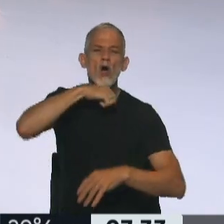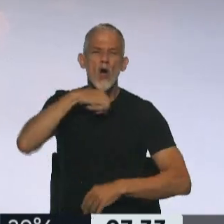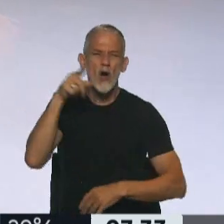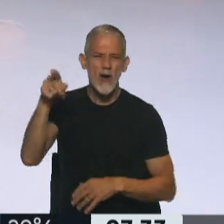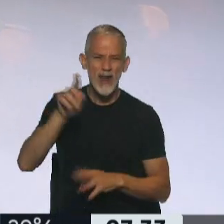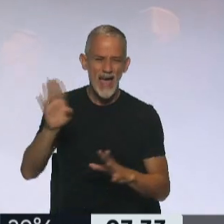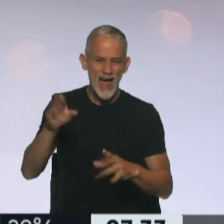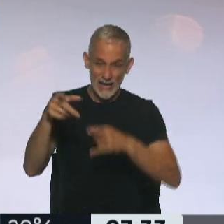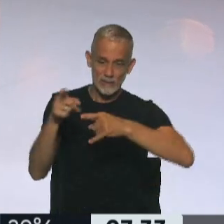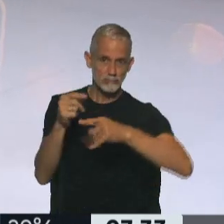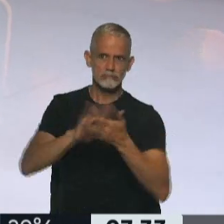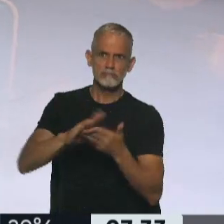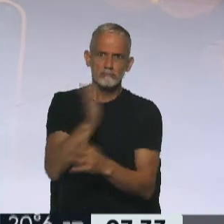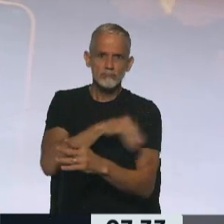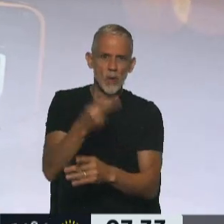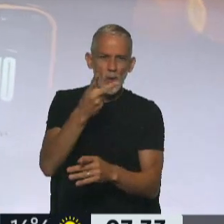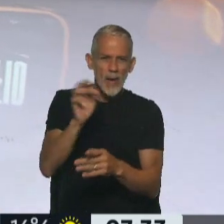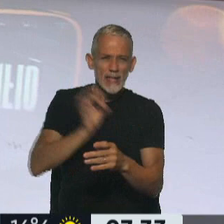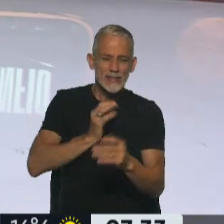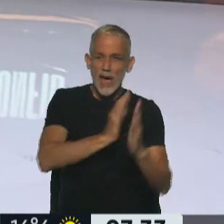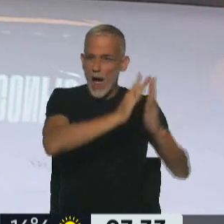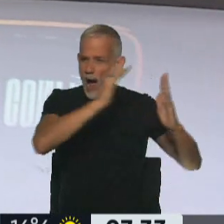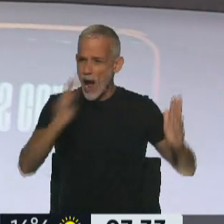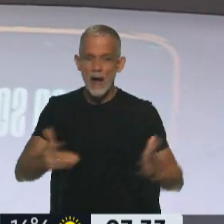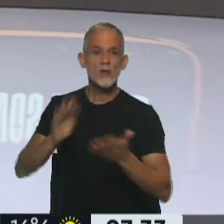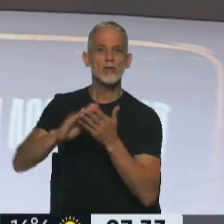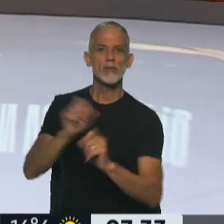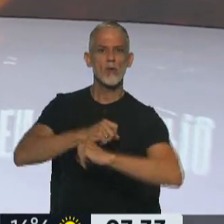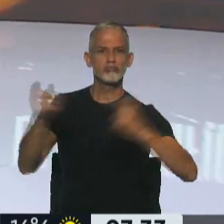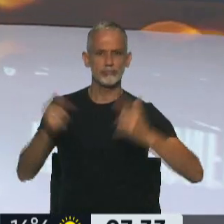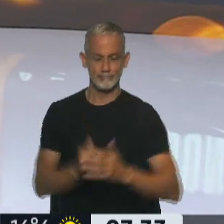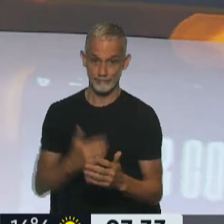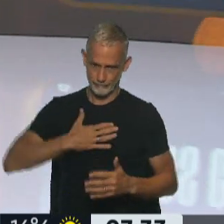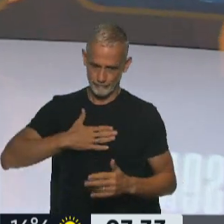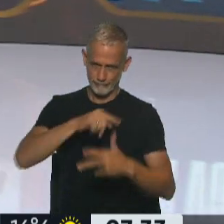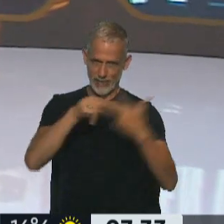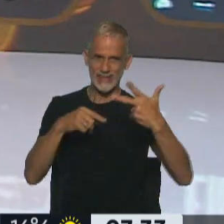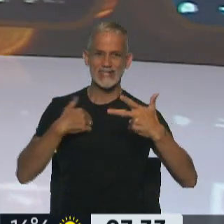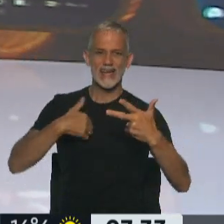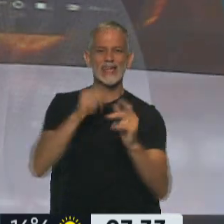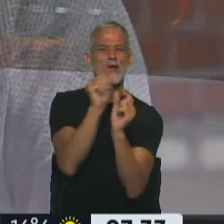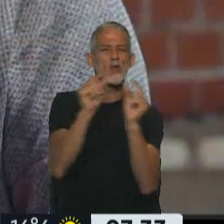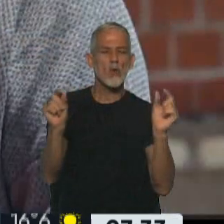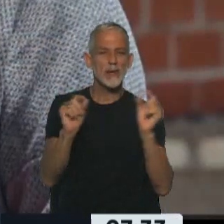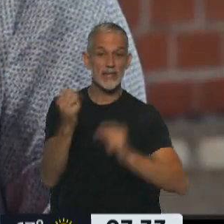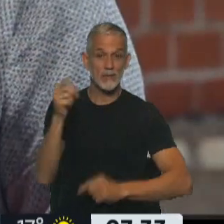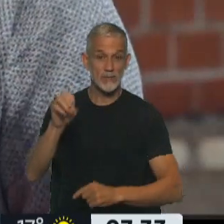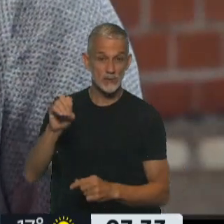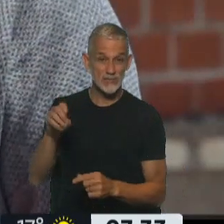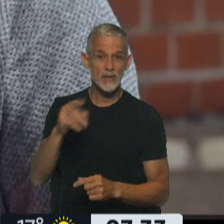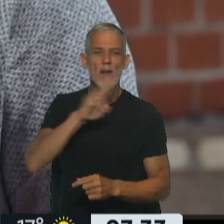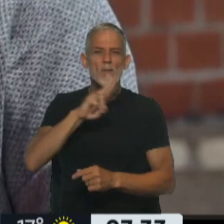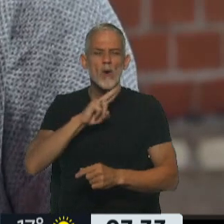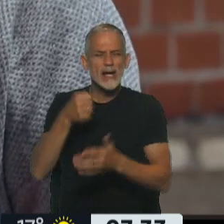vez se han estrenado y que se convirtió en un clásico en estos 20 años. Pero arrancamos con los nuestros, con un documental, el primero se llama Mujer